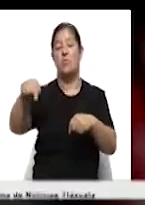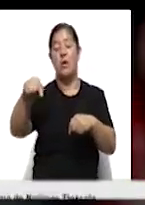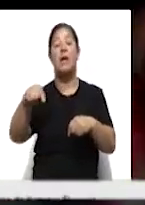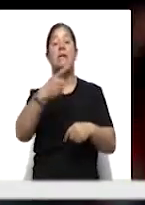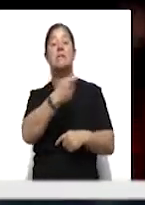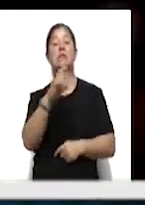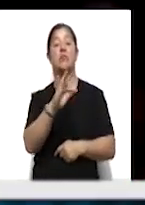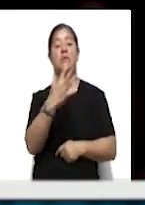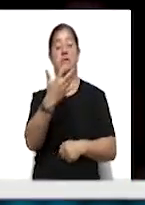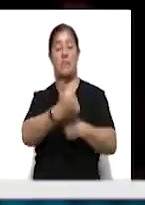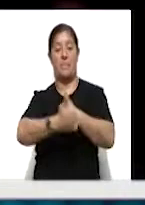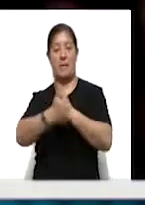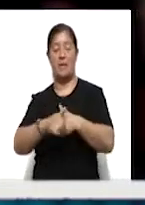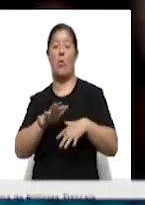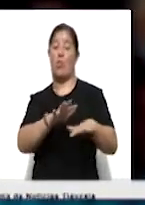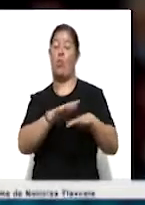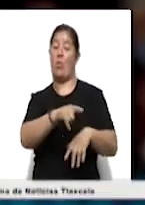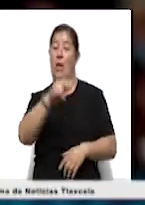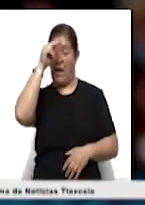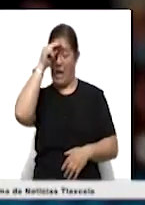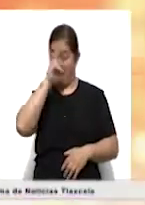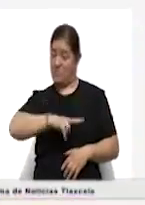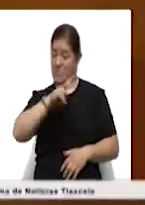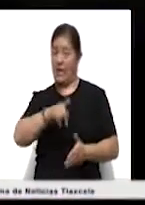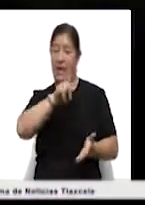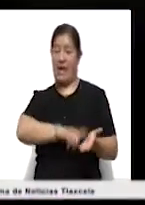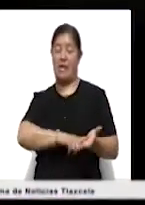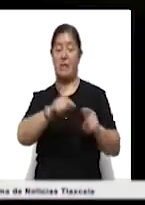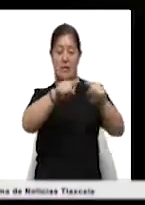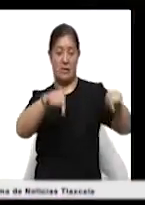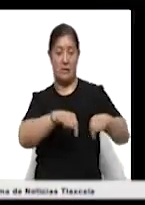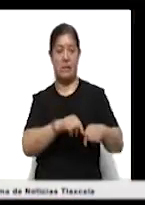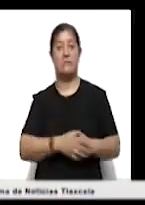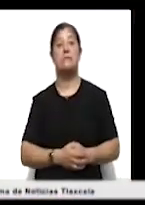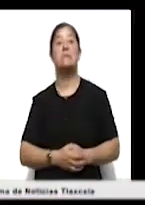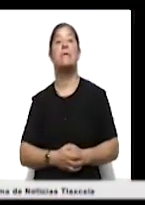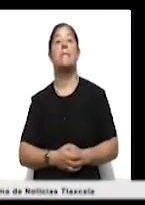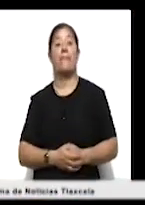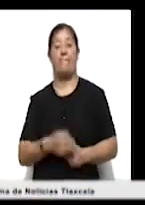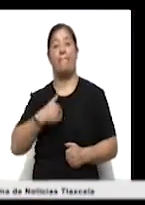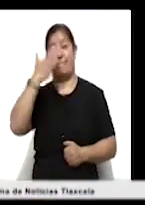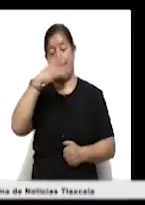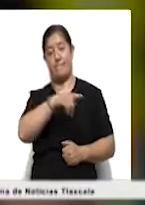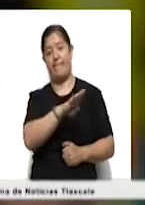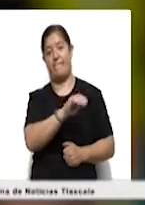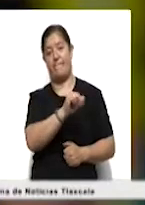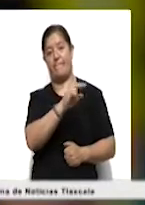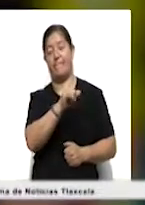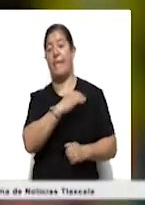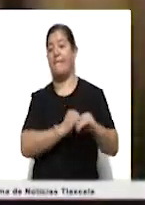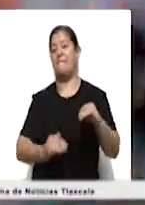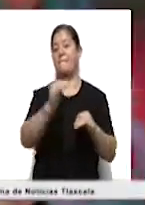números que son dignos de un verdadero genio dentro de la cancha. Eso sin contar que el jugador del Barcelona superó ya a